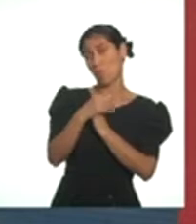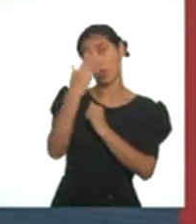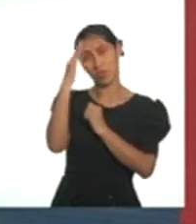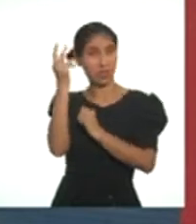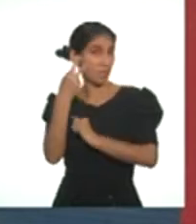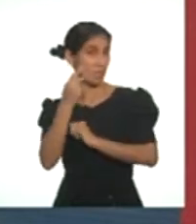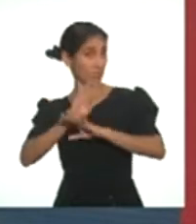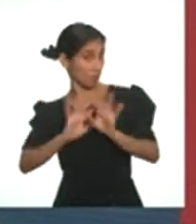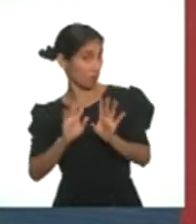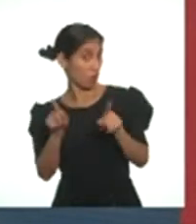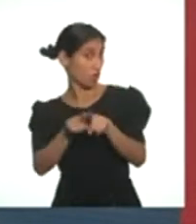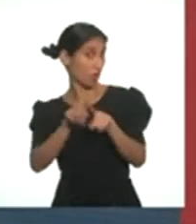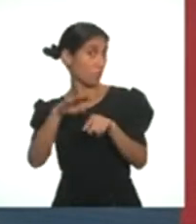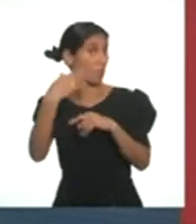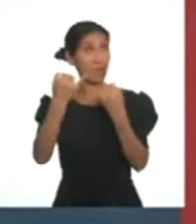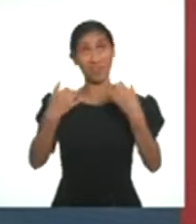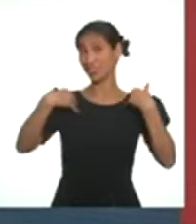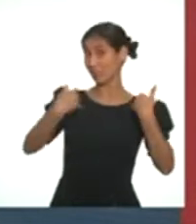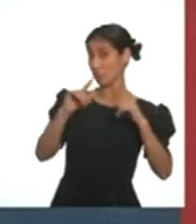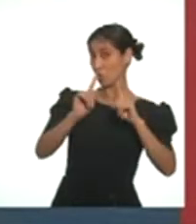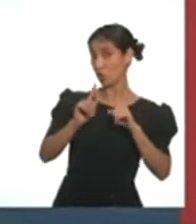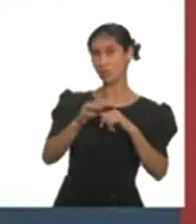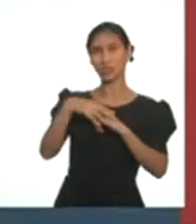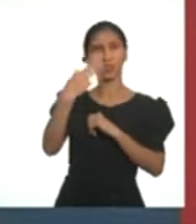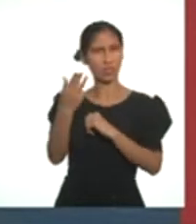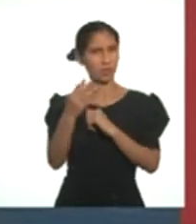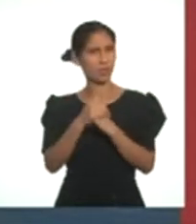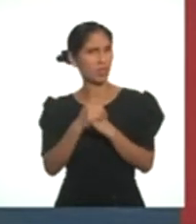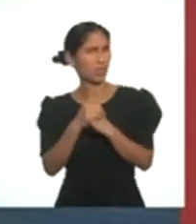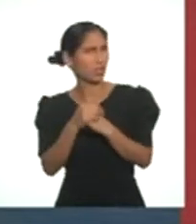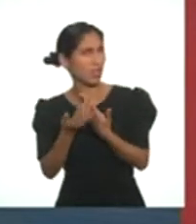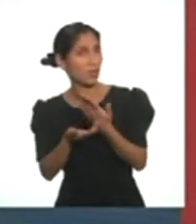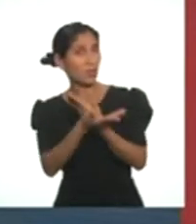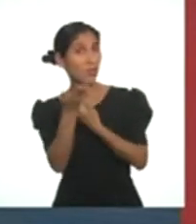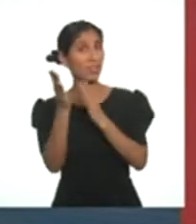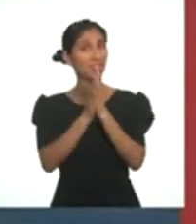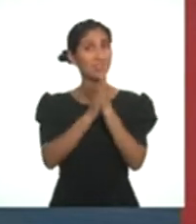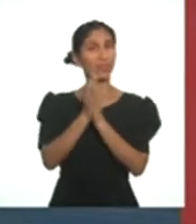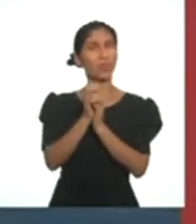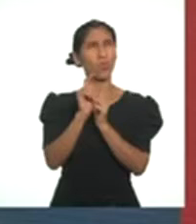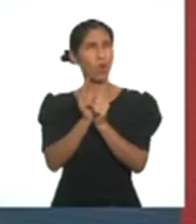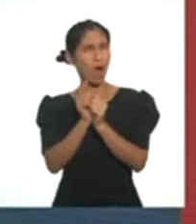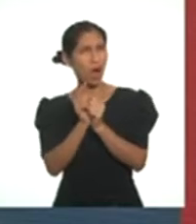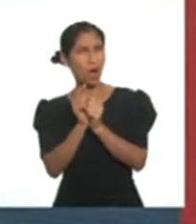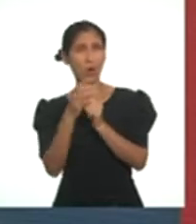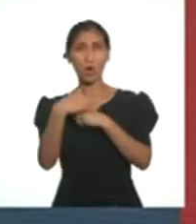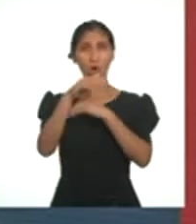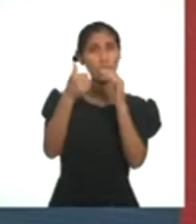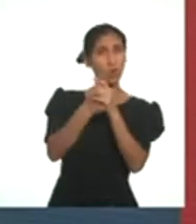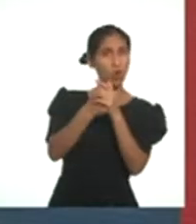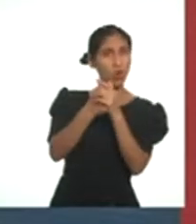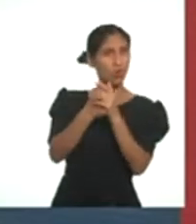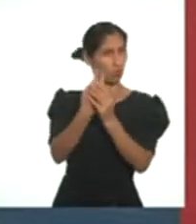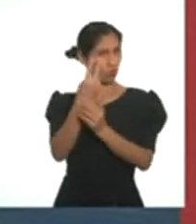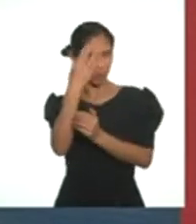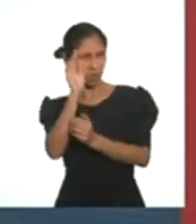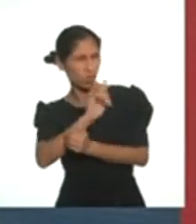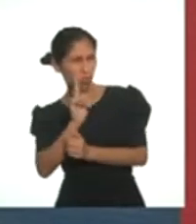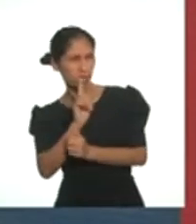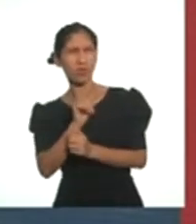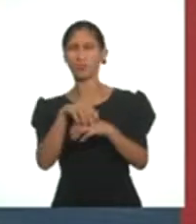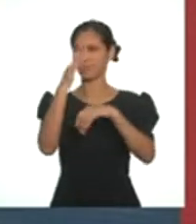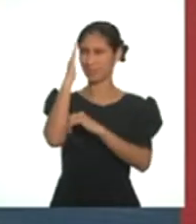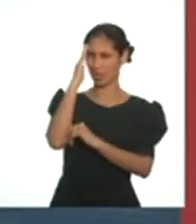porque es viernes o porque viene el fin de semana y seguro más de una o uno estará diciendo, no hay cole por dos días. No,